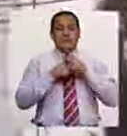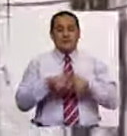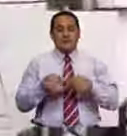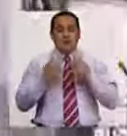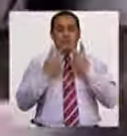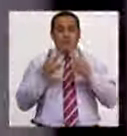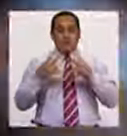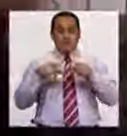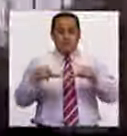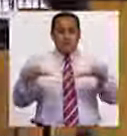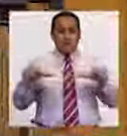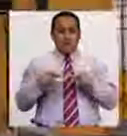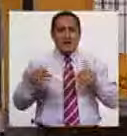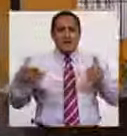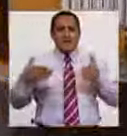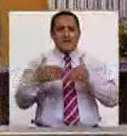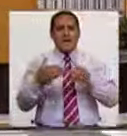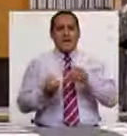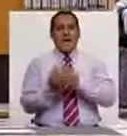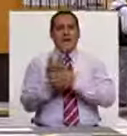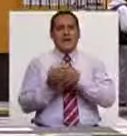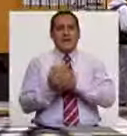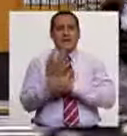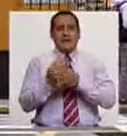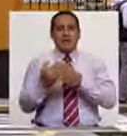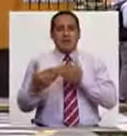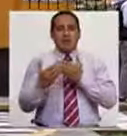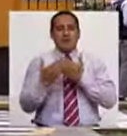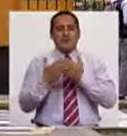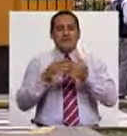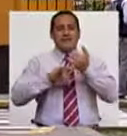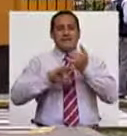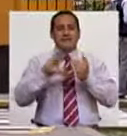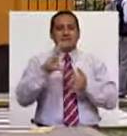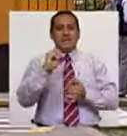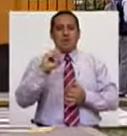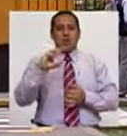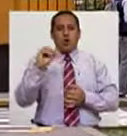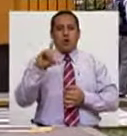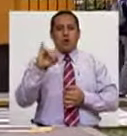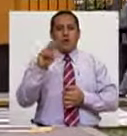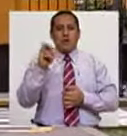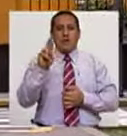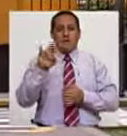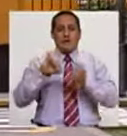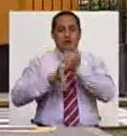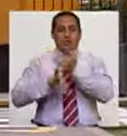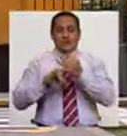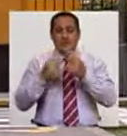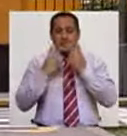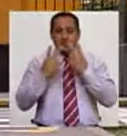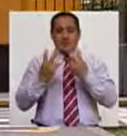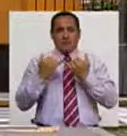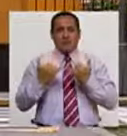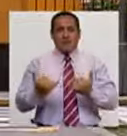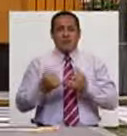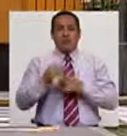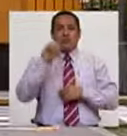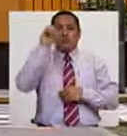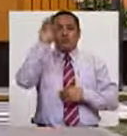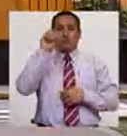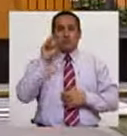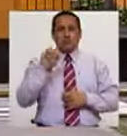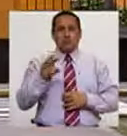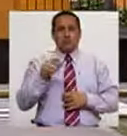Comenzaremos por la esquina de la avenida Arequipa con Chaco Oliveros, donde hemos podido notar que en cuanto a la